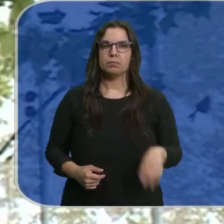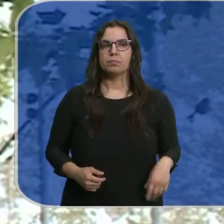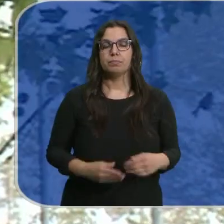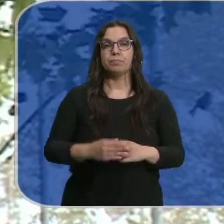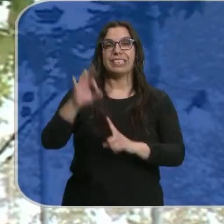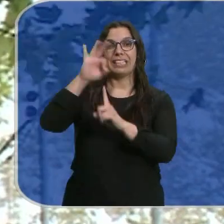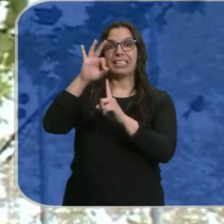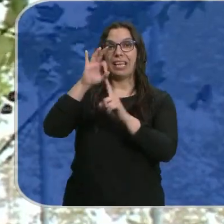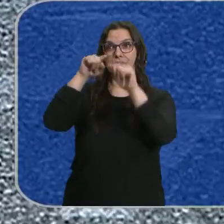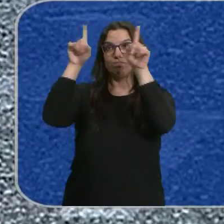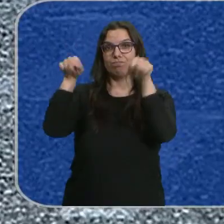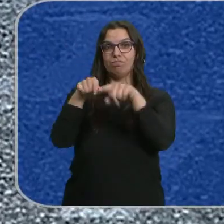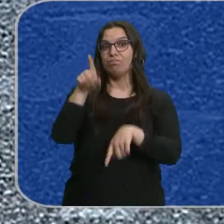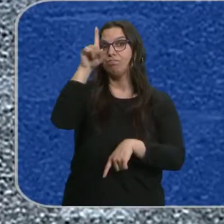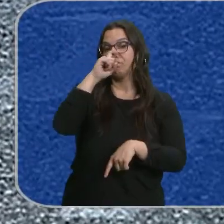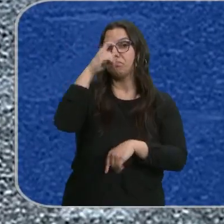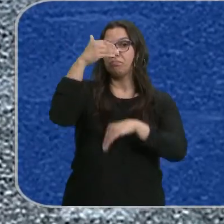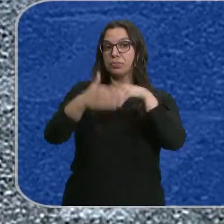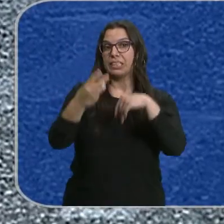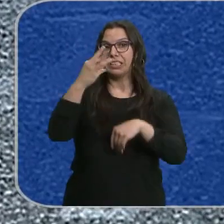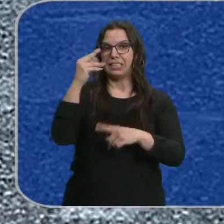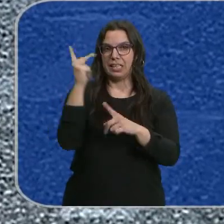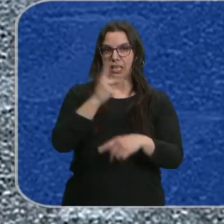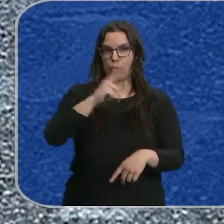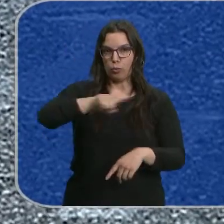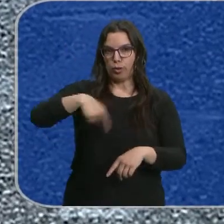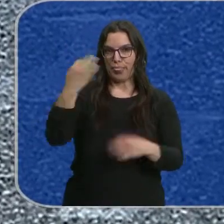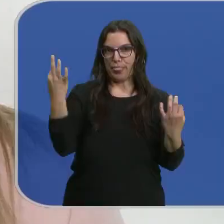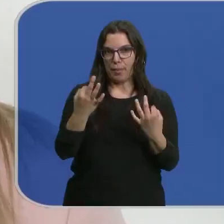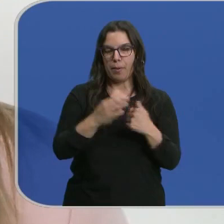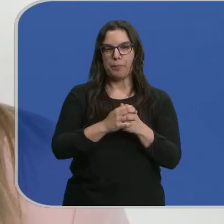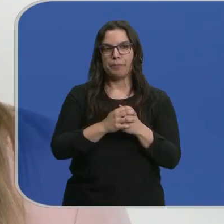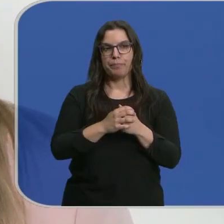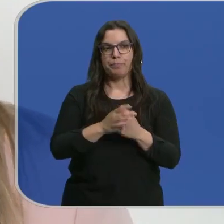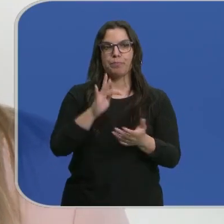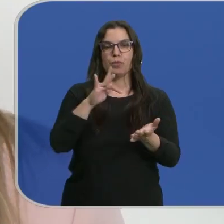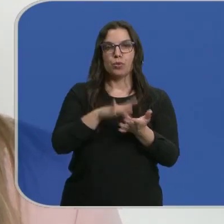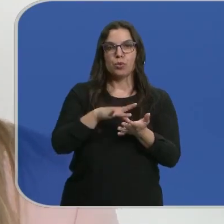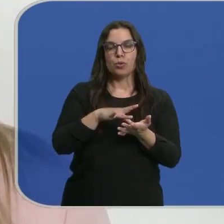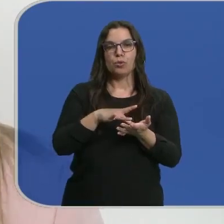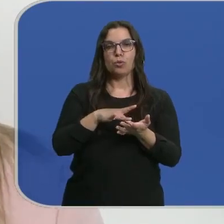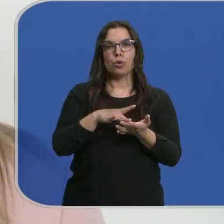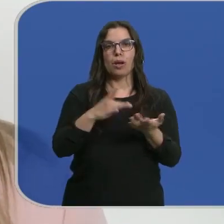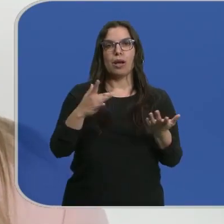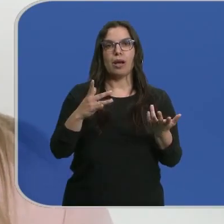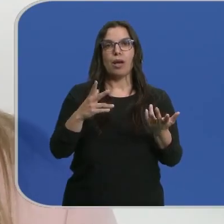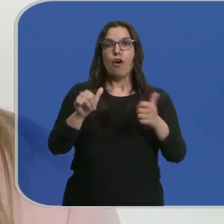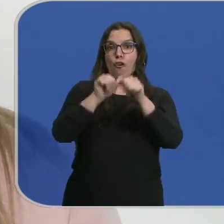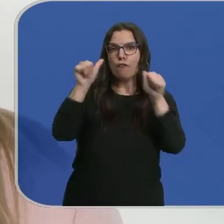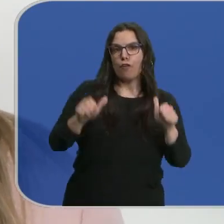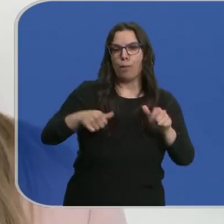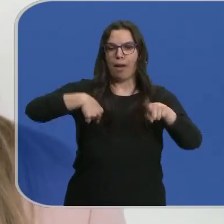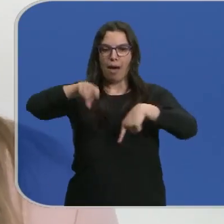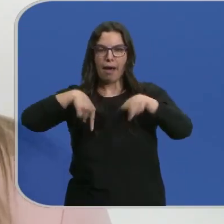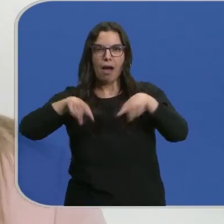Las señales recuerdan que no se puede superar los 30 kilómetros por hora. Tenemos nuevos agentes, nuevas formas de